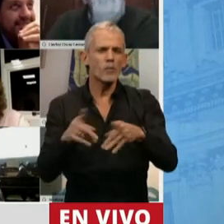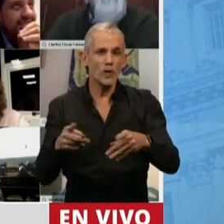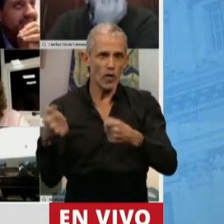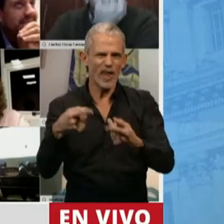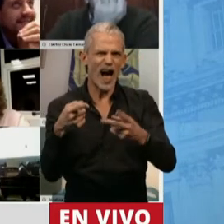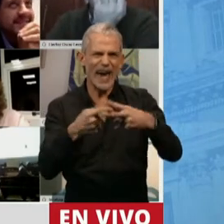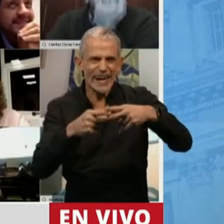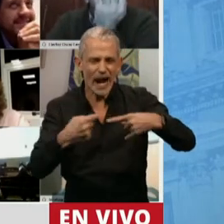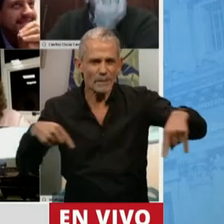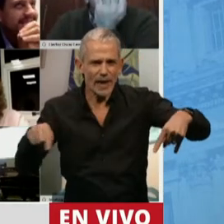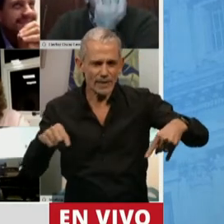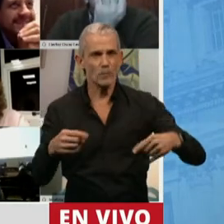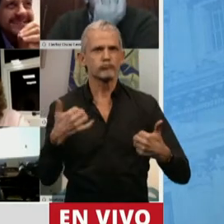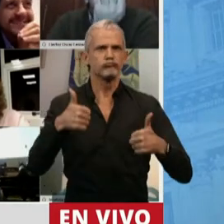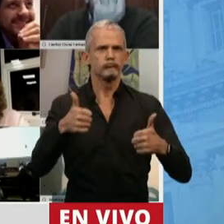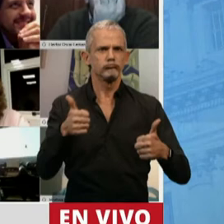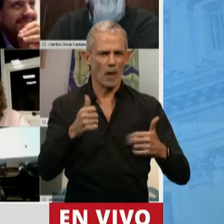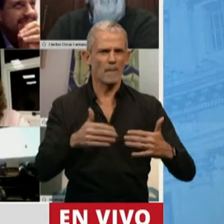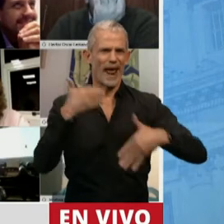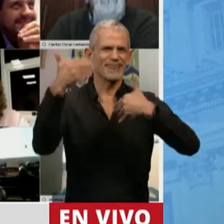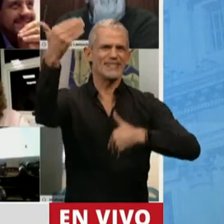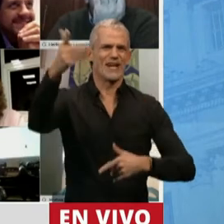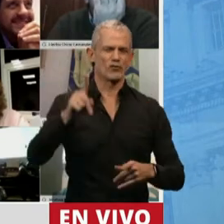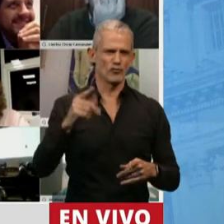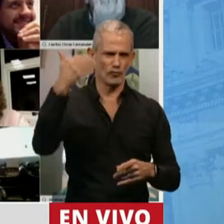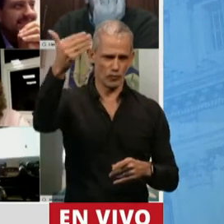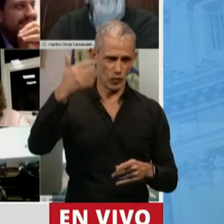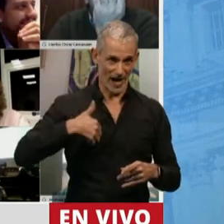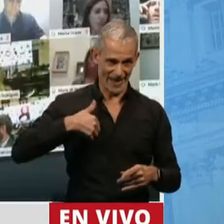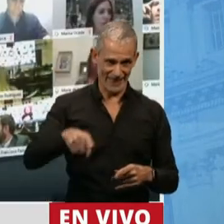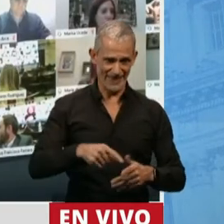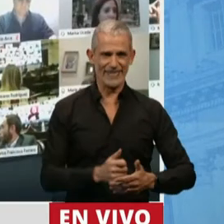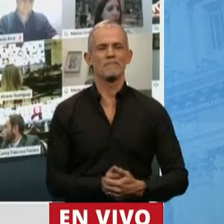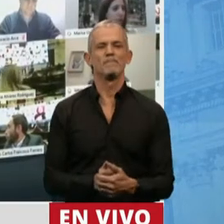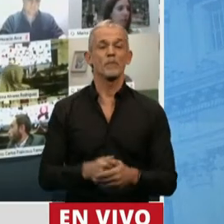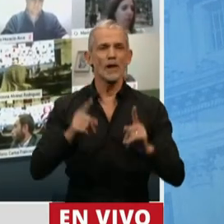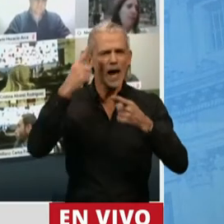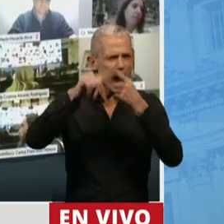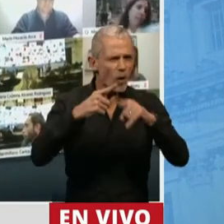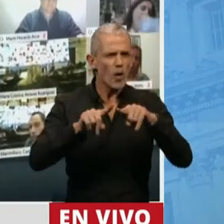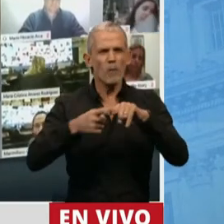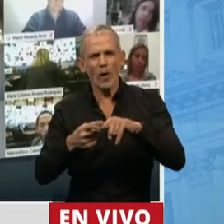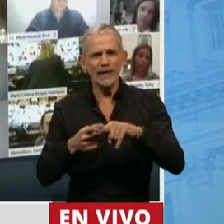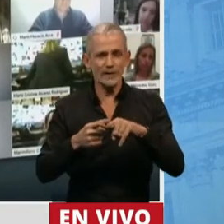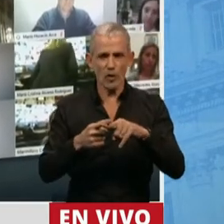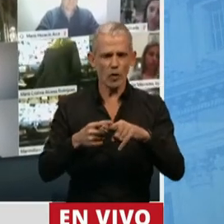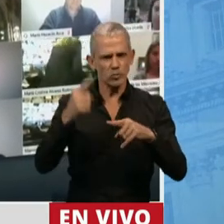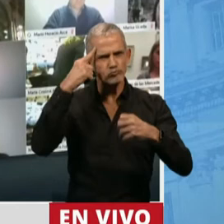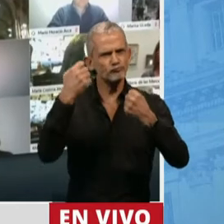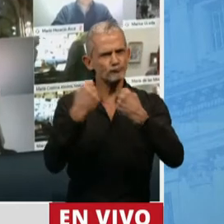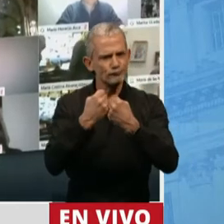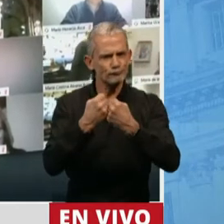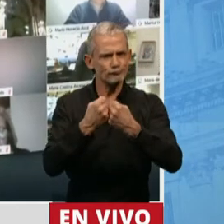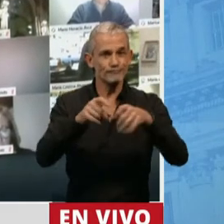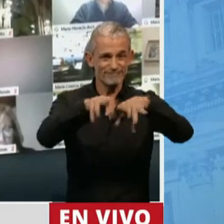herramientas que serán muy útiles en el desarrollo futuro de nuestro país. Los acuerdos políticos alcanzados en la